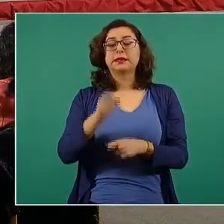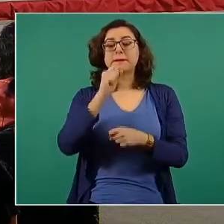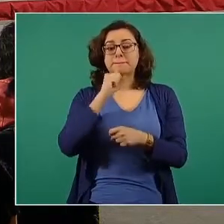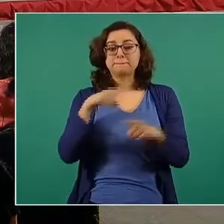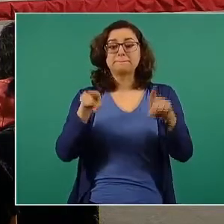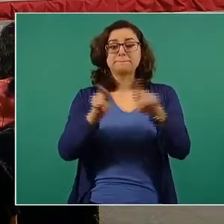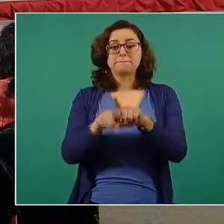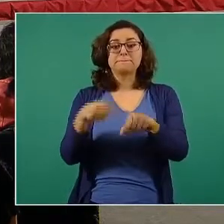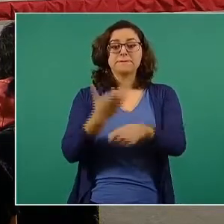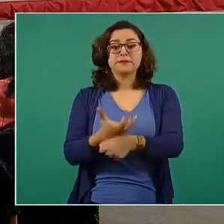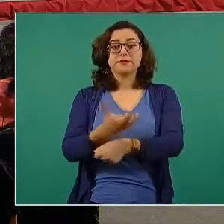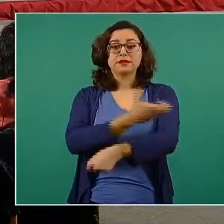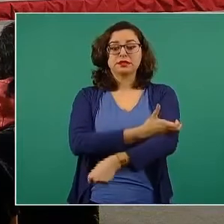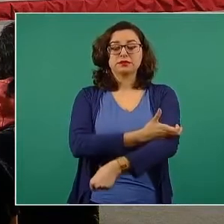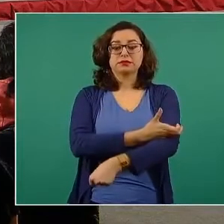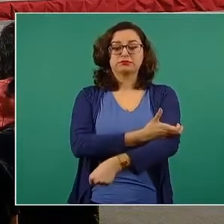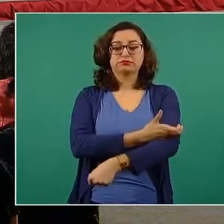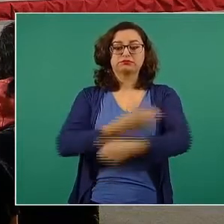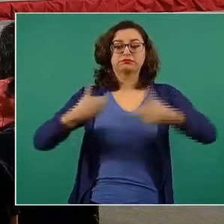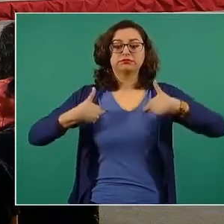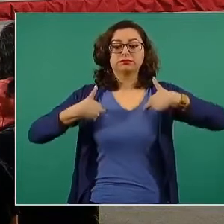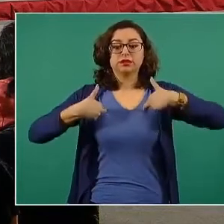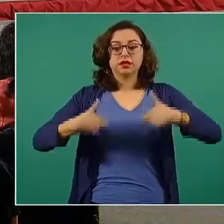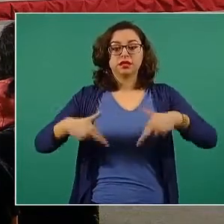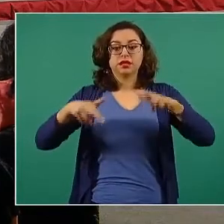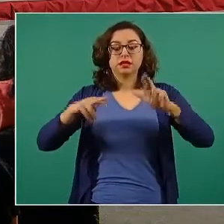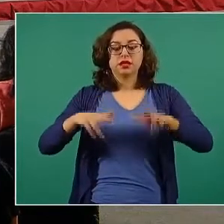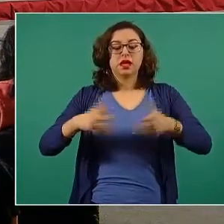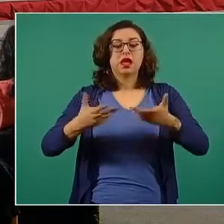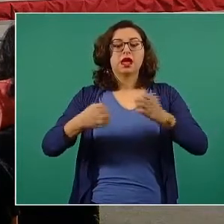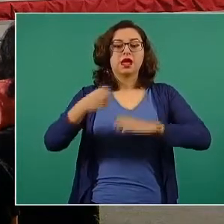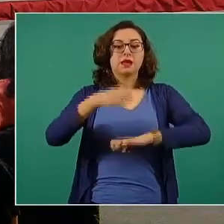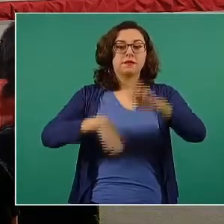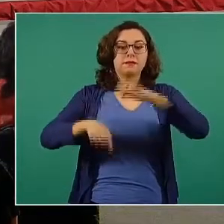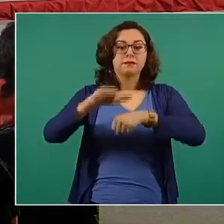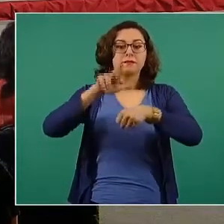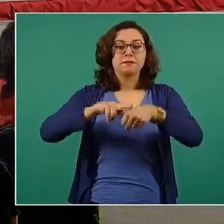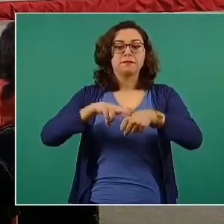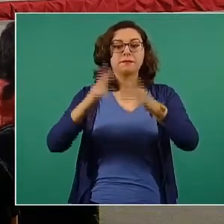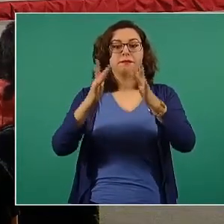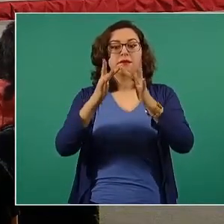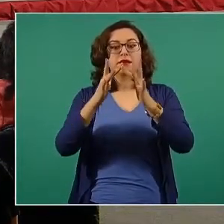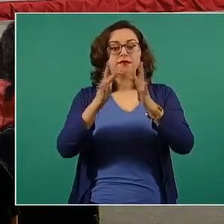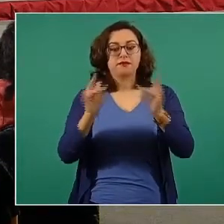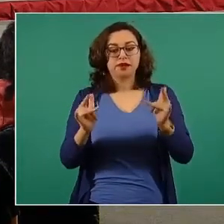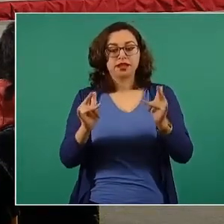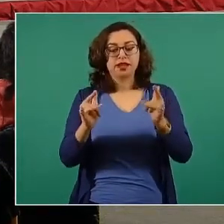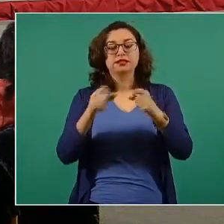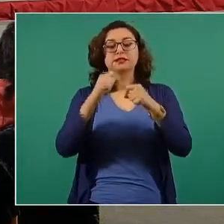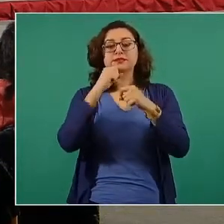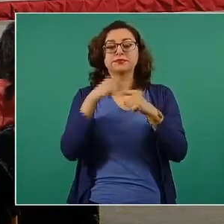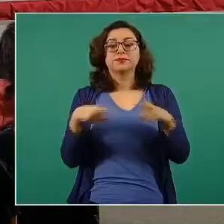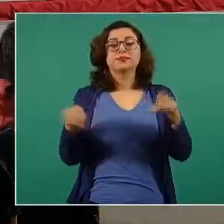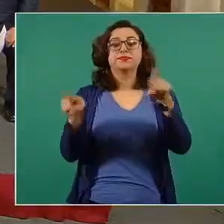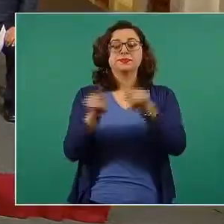embajadores de Francia y también